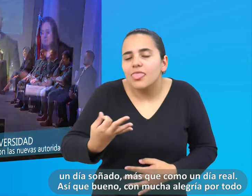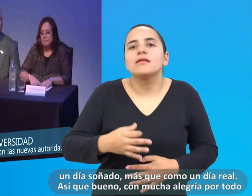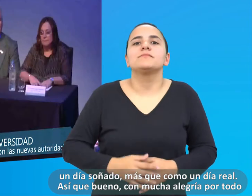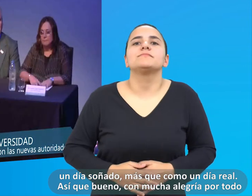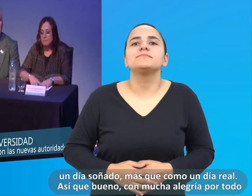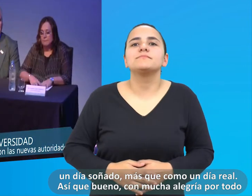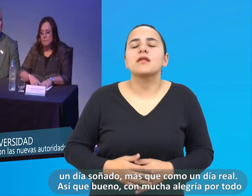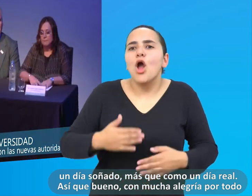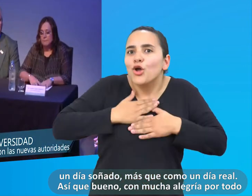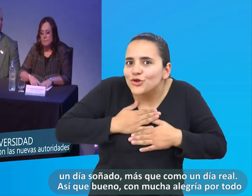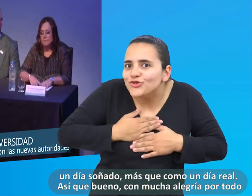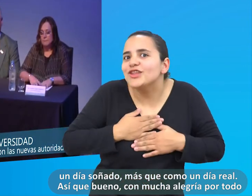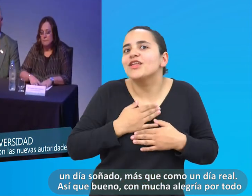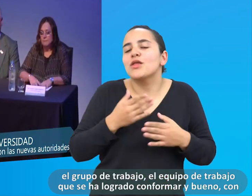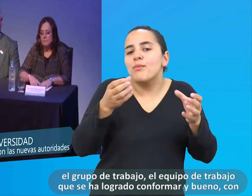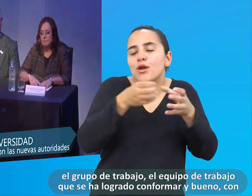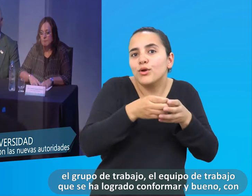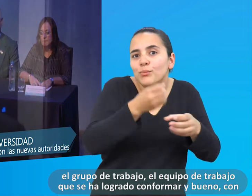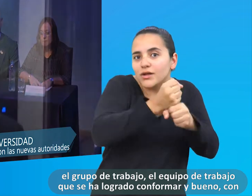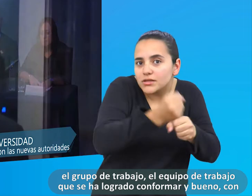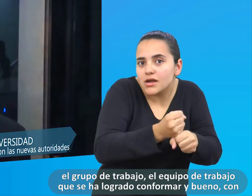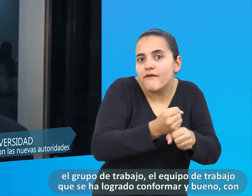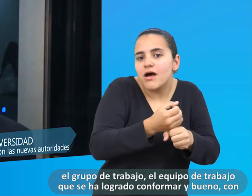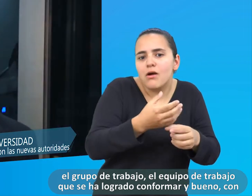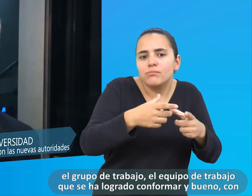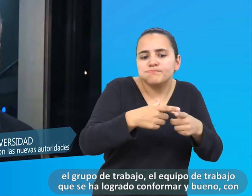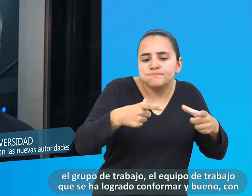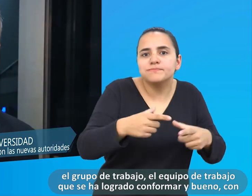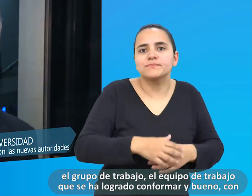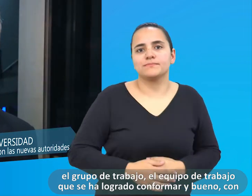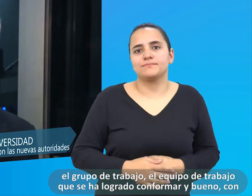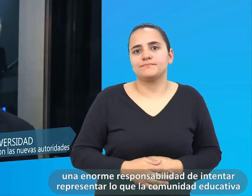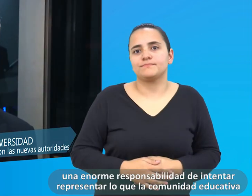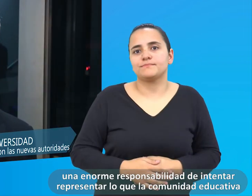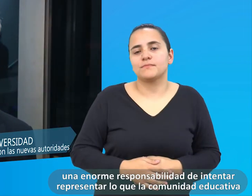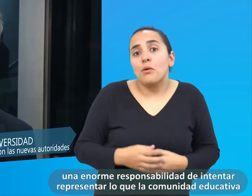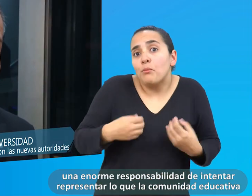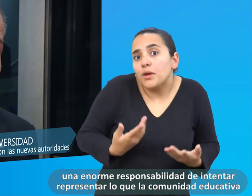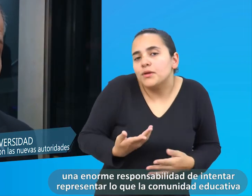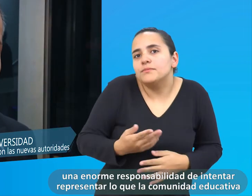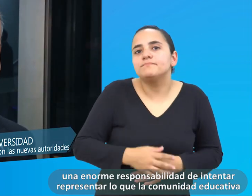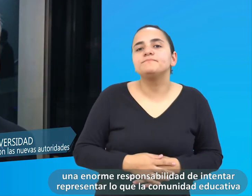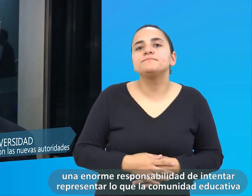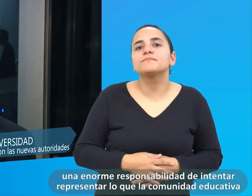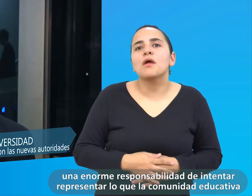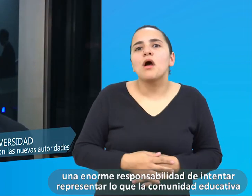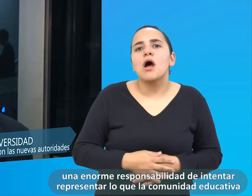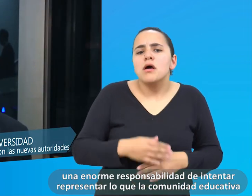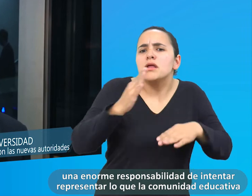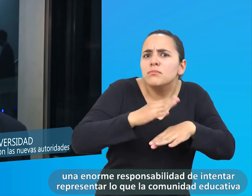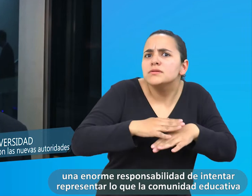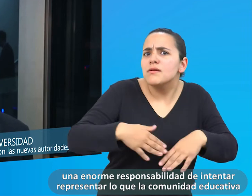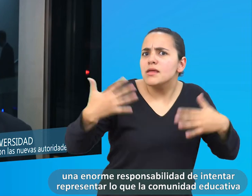con mucha alegría por todo el grupo de trabajo, el equipo de trabajo que se ha logrado conformar. Y bueno, con una enorme